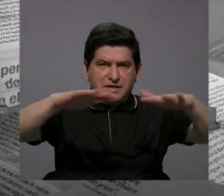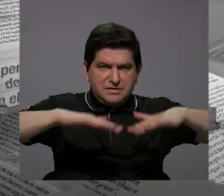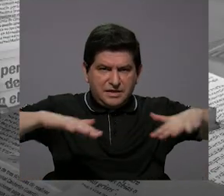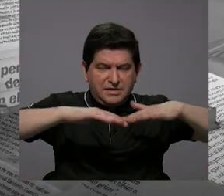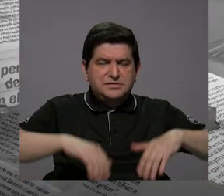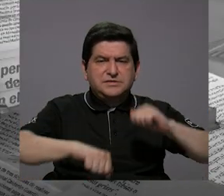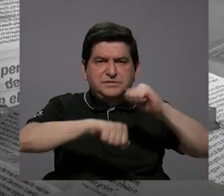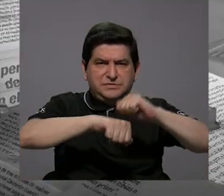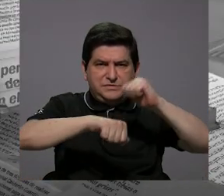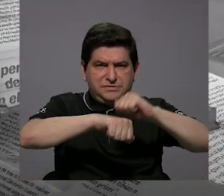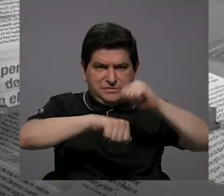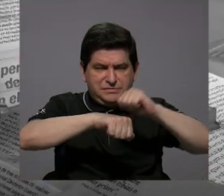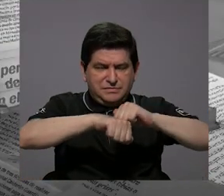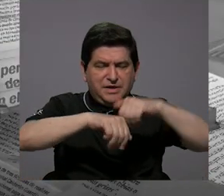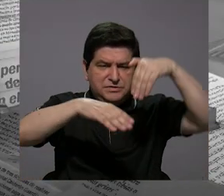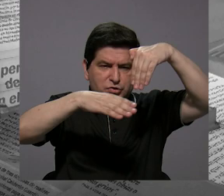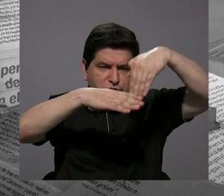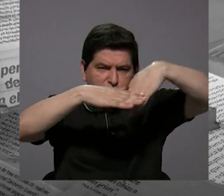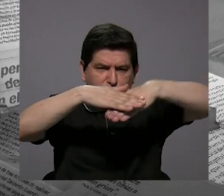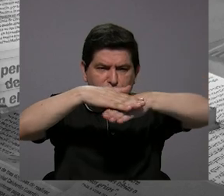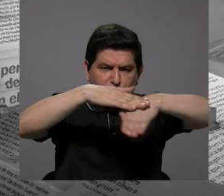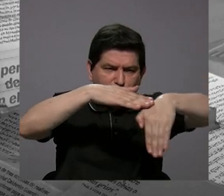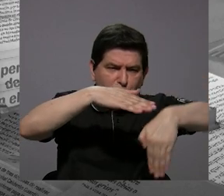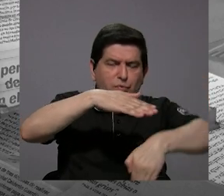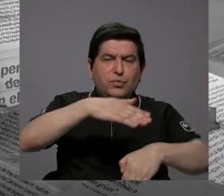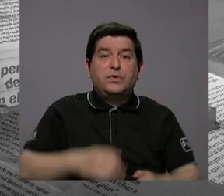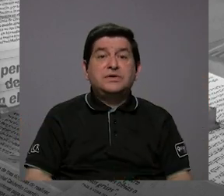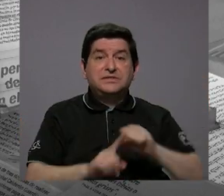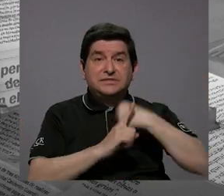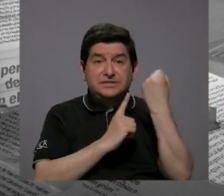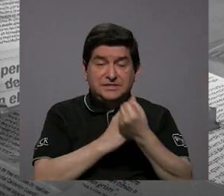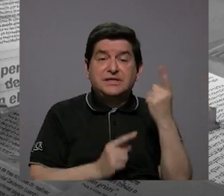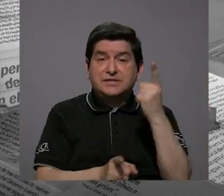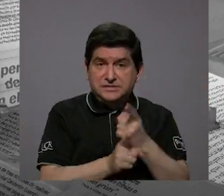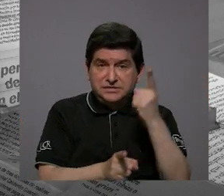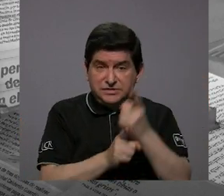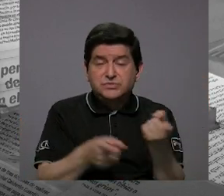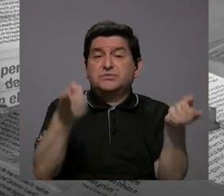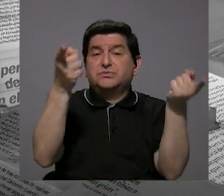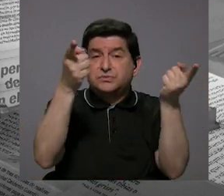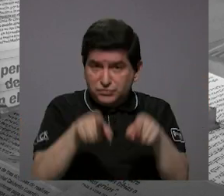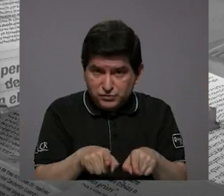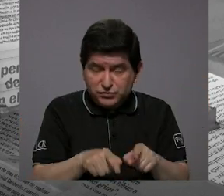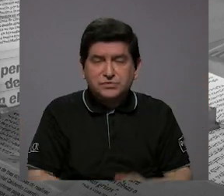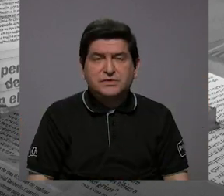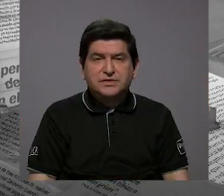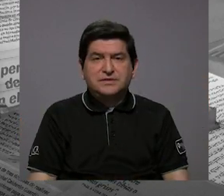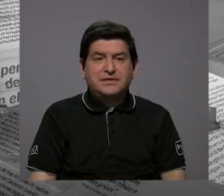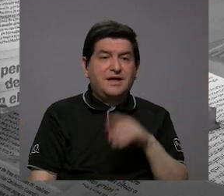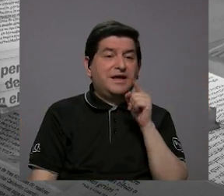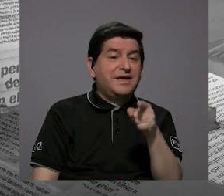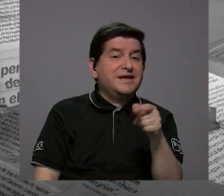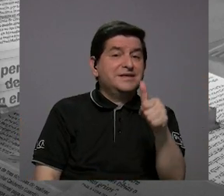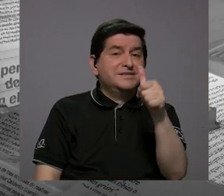vacíos en las rocas y medios geológicos y si se dan las condiciones adecuadas, entonces se